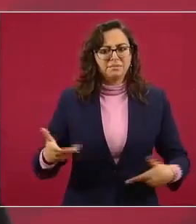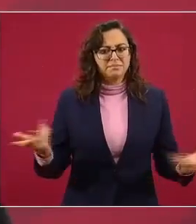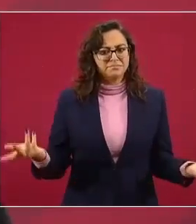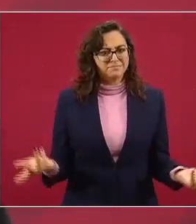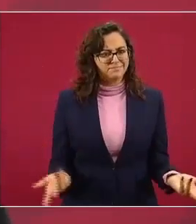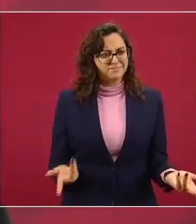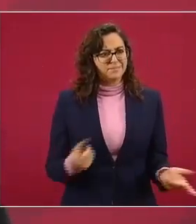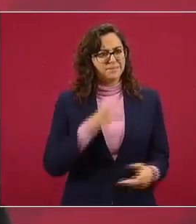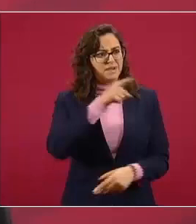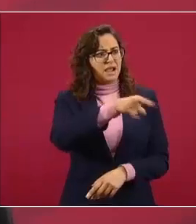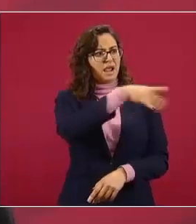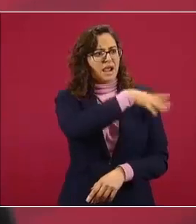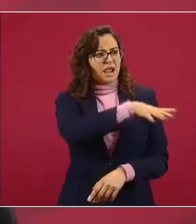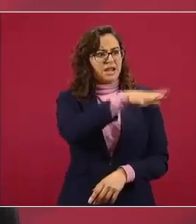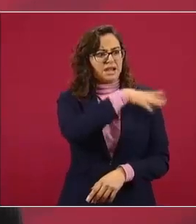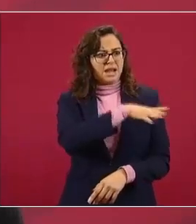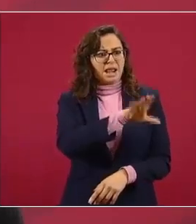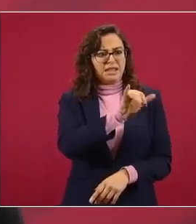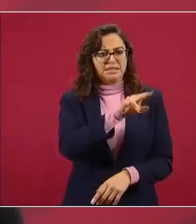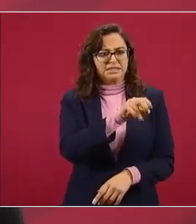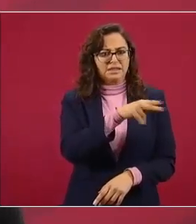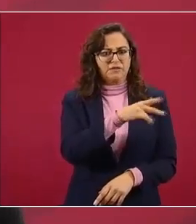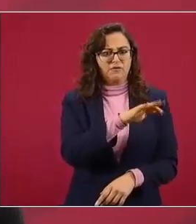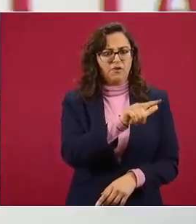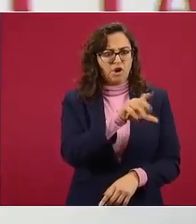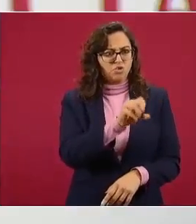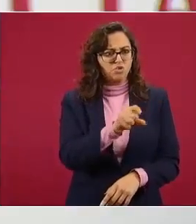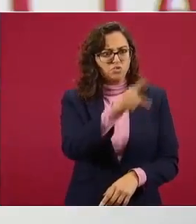investigación en contra del general retirado Cienfuegos.